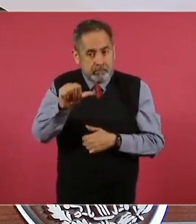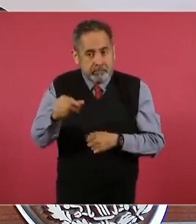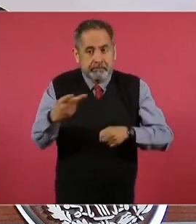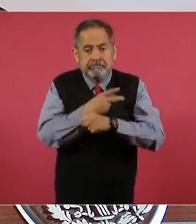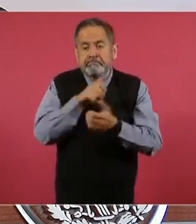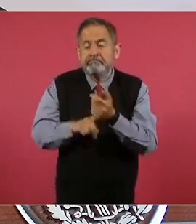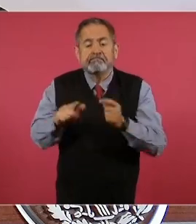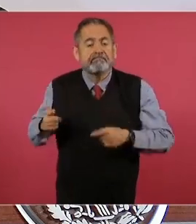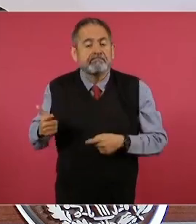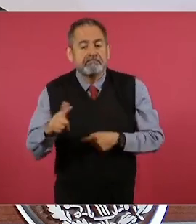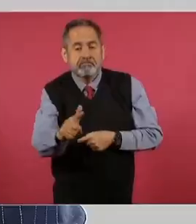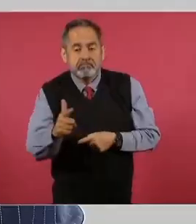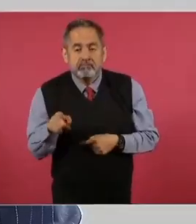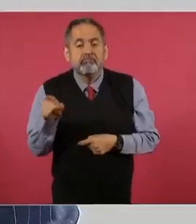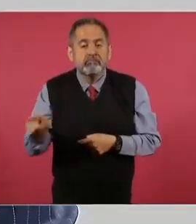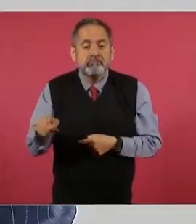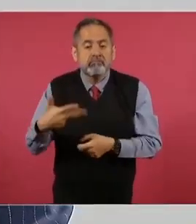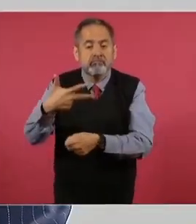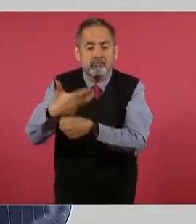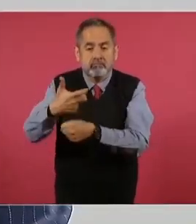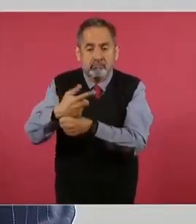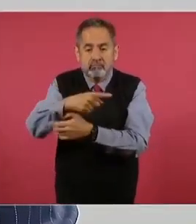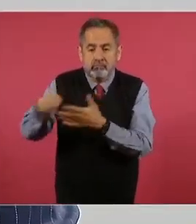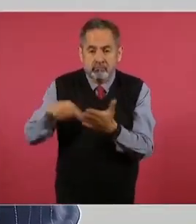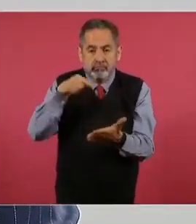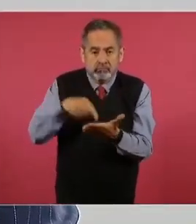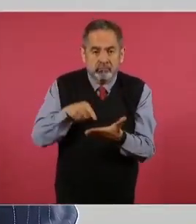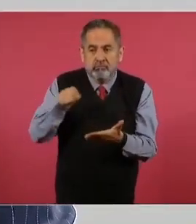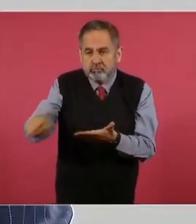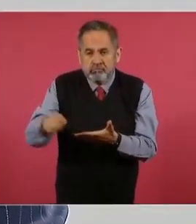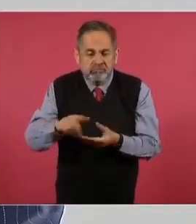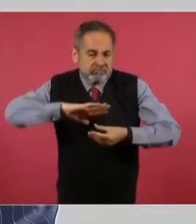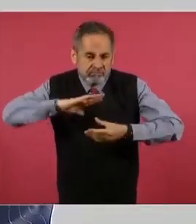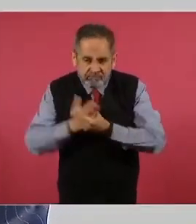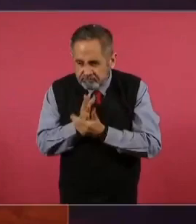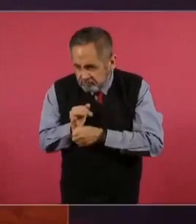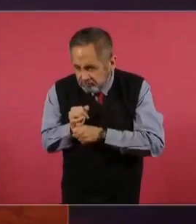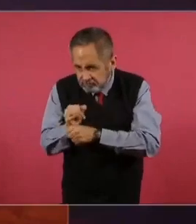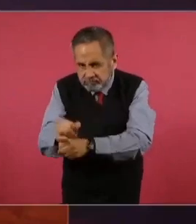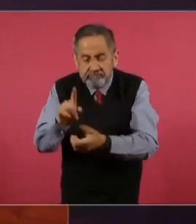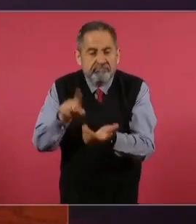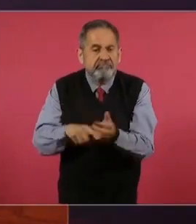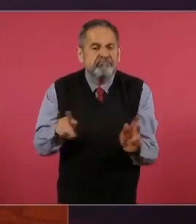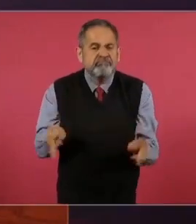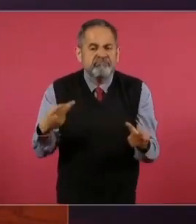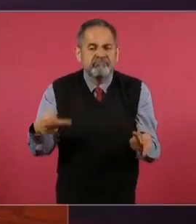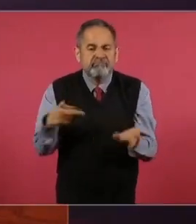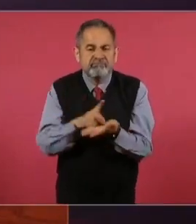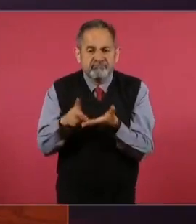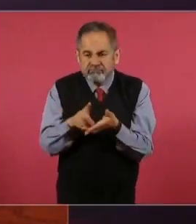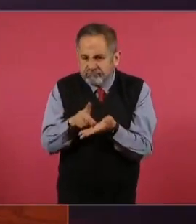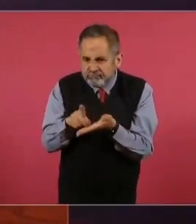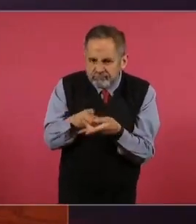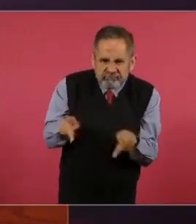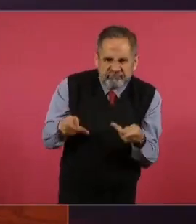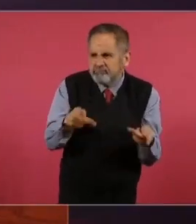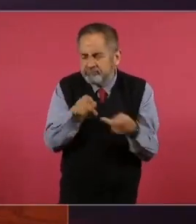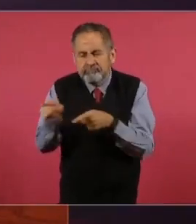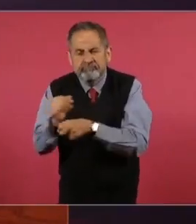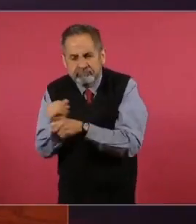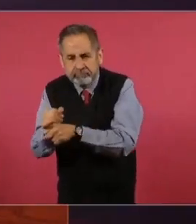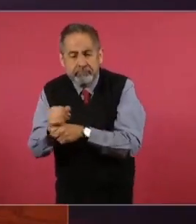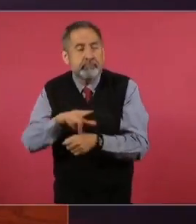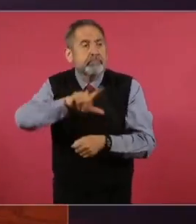Guanajuato se ubicaba en el octavo lugar en carpetas de investigación por narcomenudeo en el país. Para dos mil